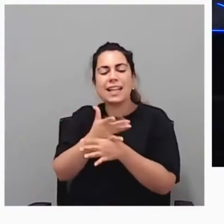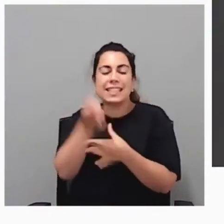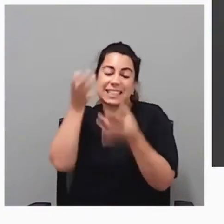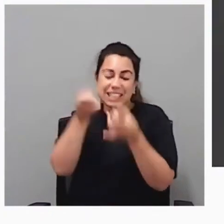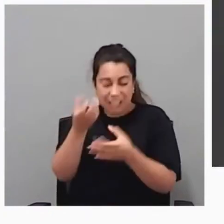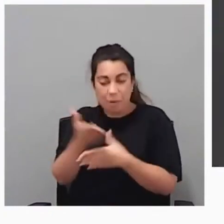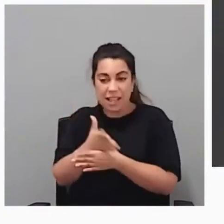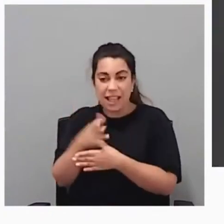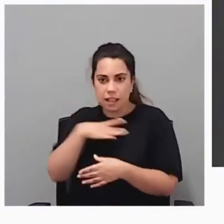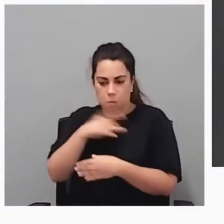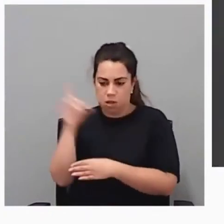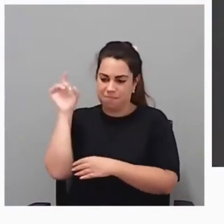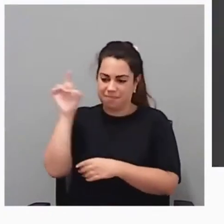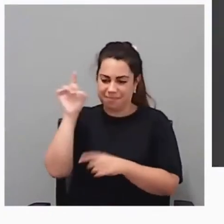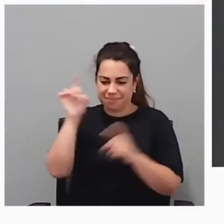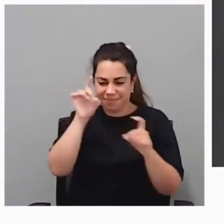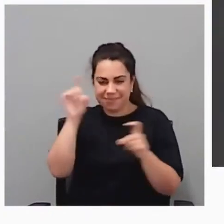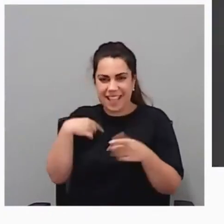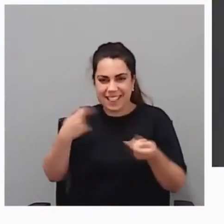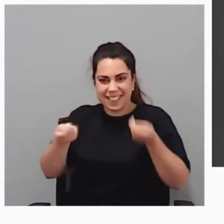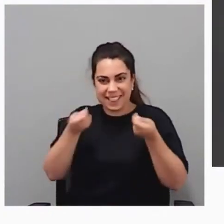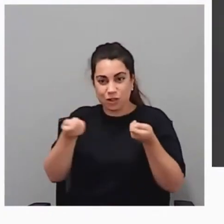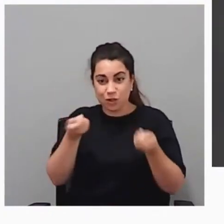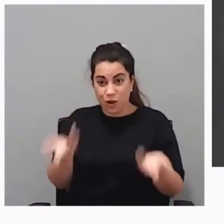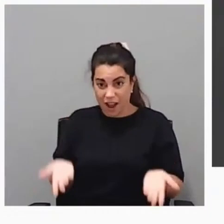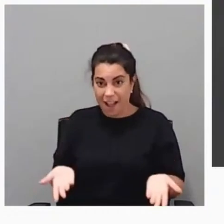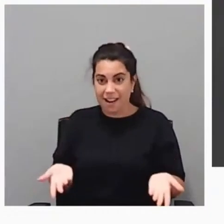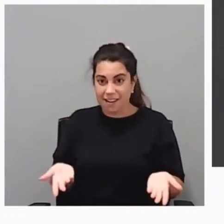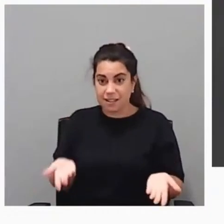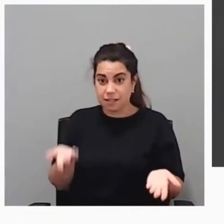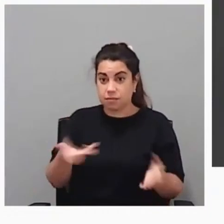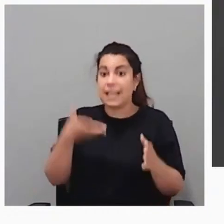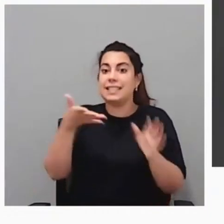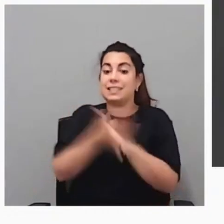y generando siempre ese espíritu crítico.